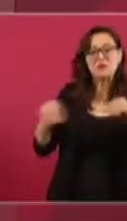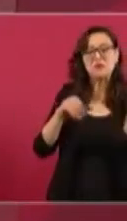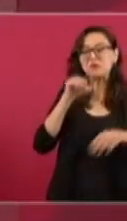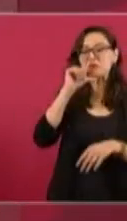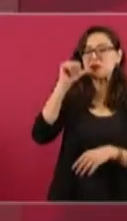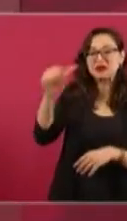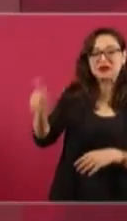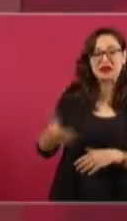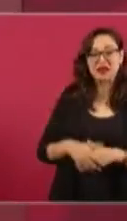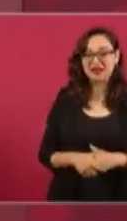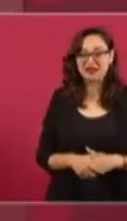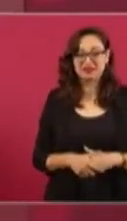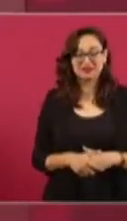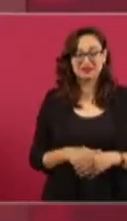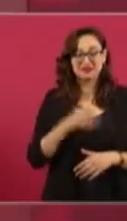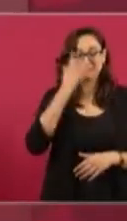Gracias. Gracias. Gracias. Gracias. Gracias.